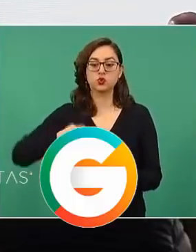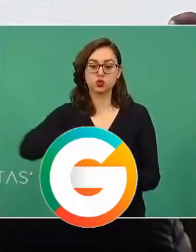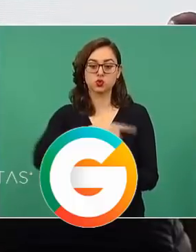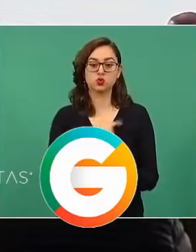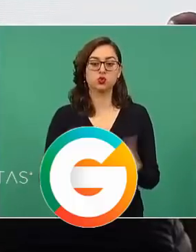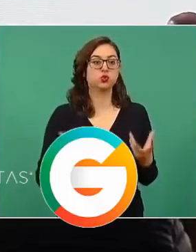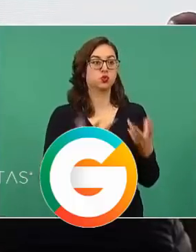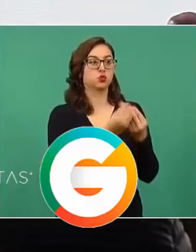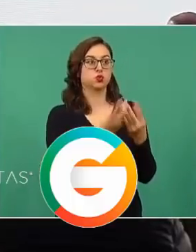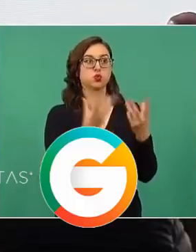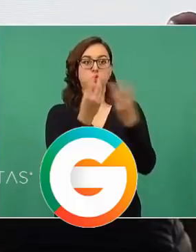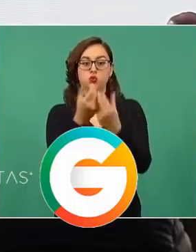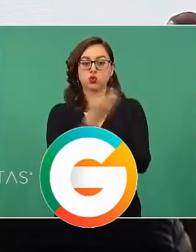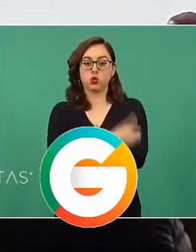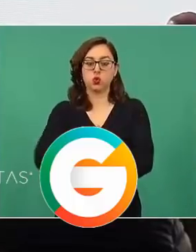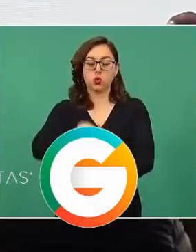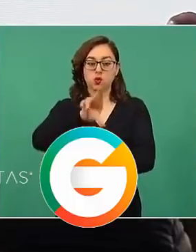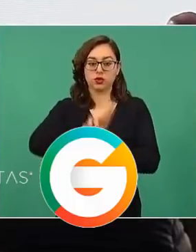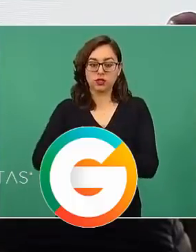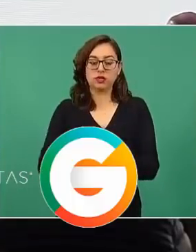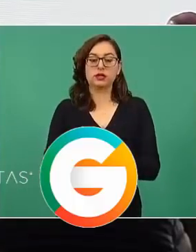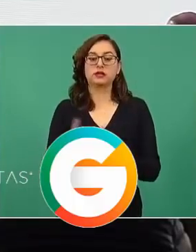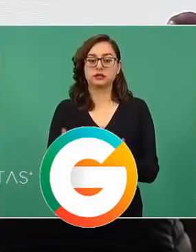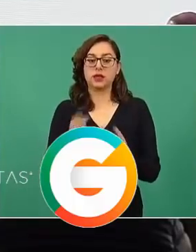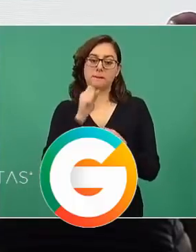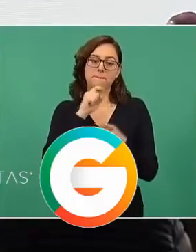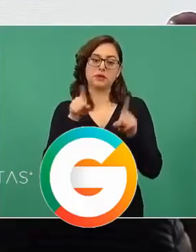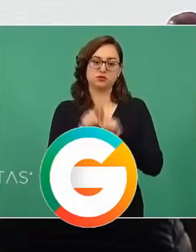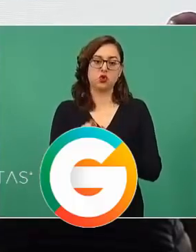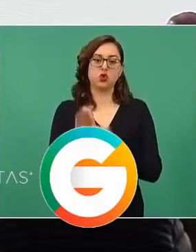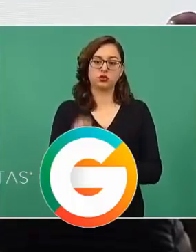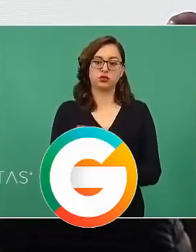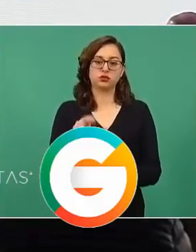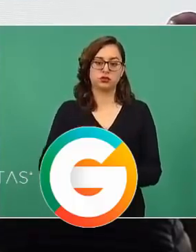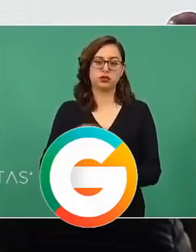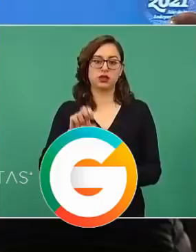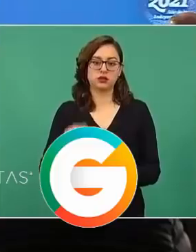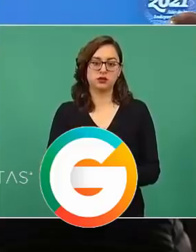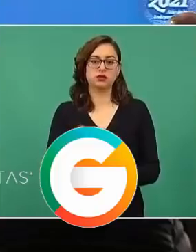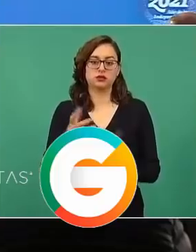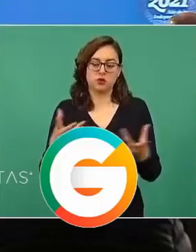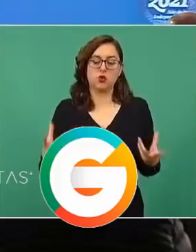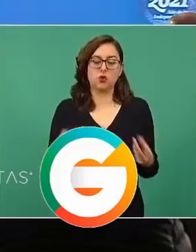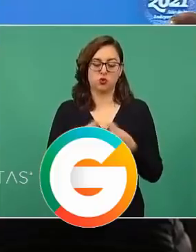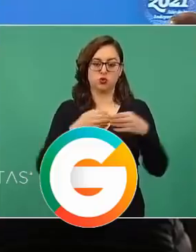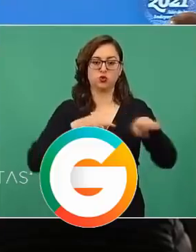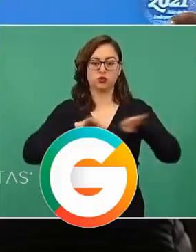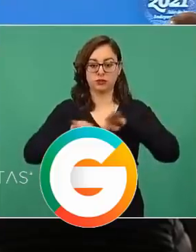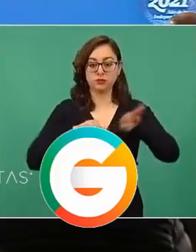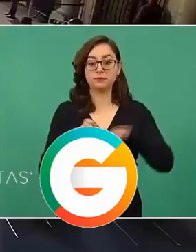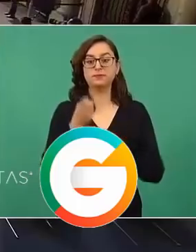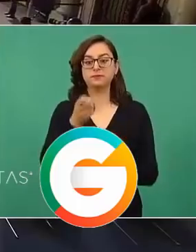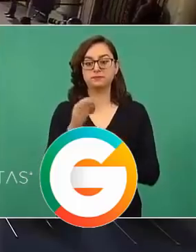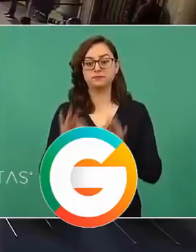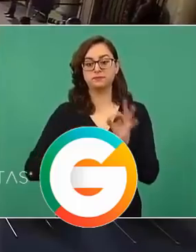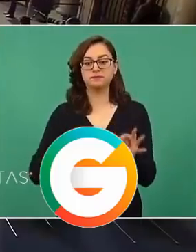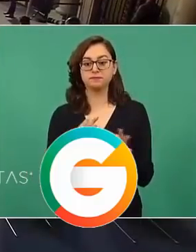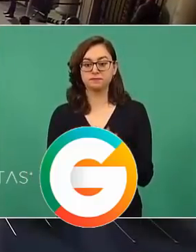coordinación, precisamente con la Coordinación Nacional de Secuestros. Adelante, eso sería. Gracias.